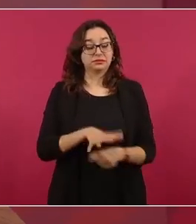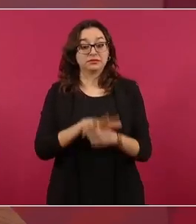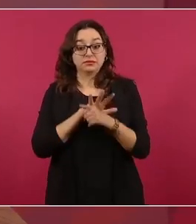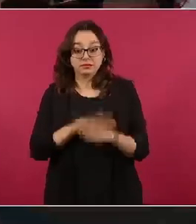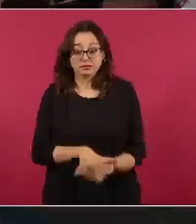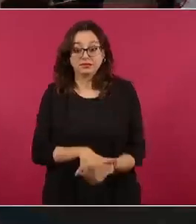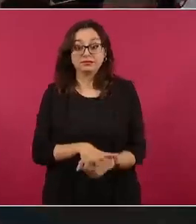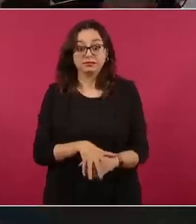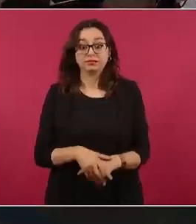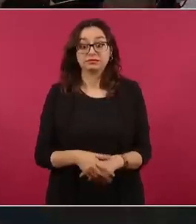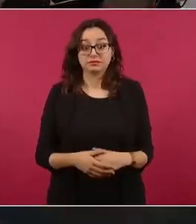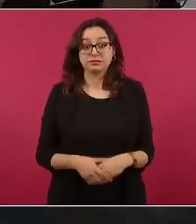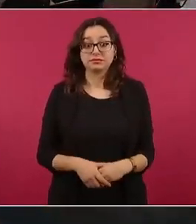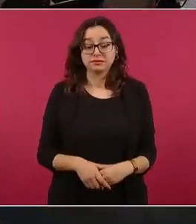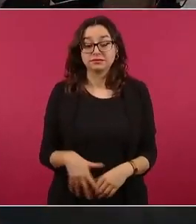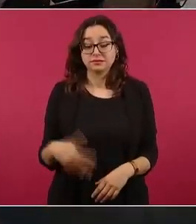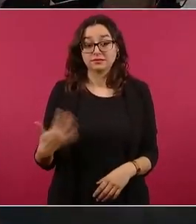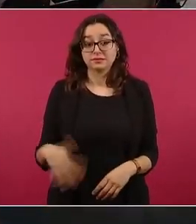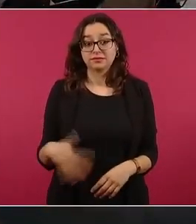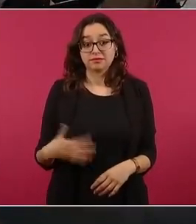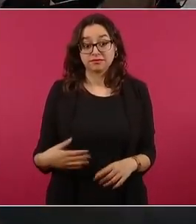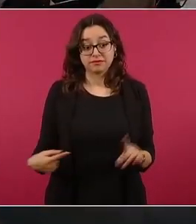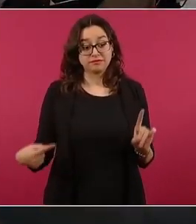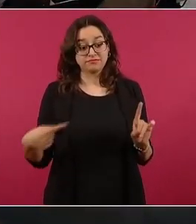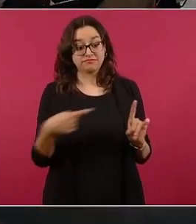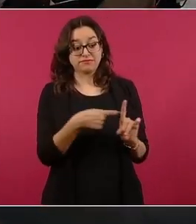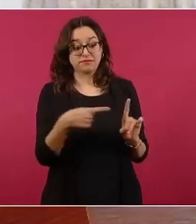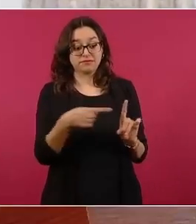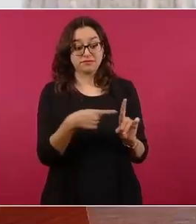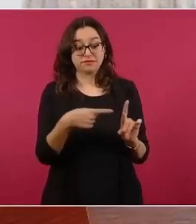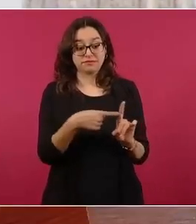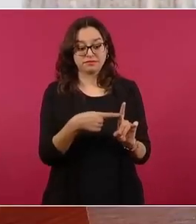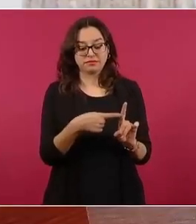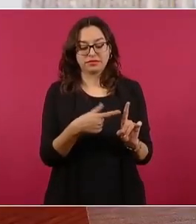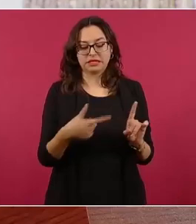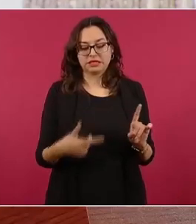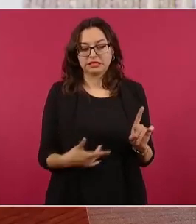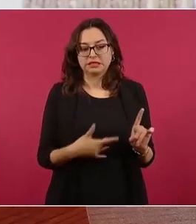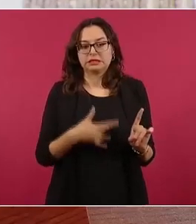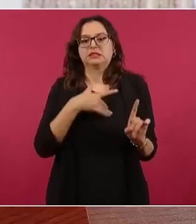porque el ingeniero Leandro Roviroso